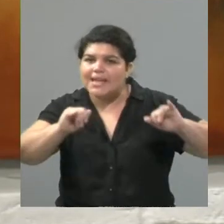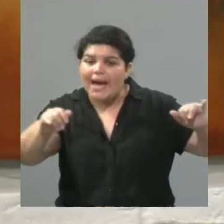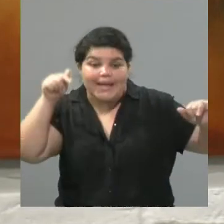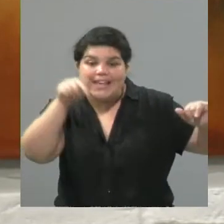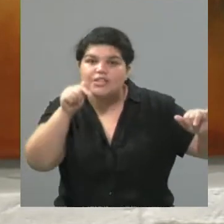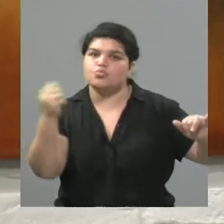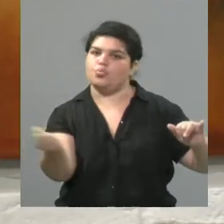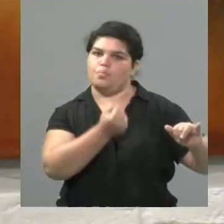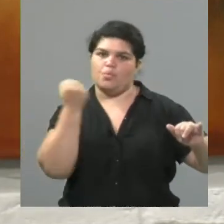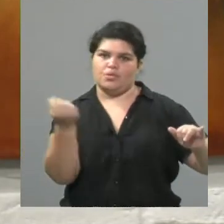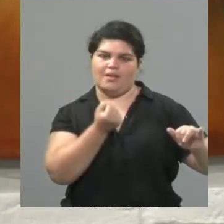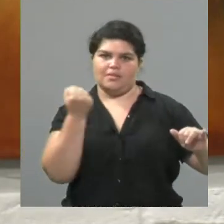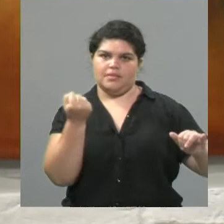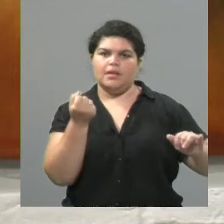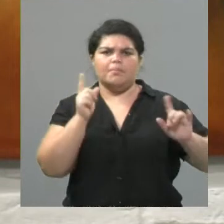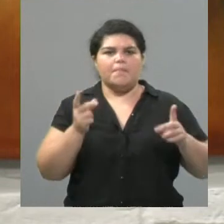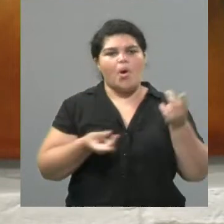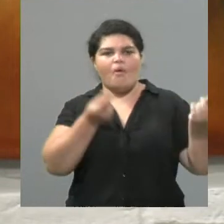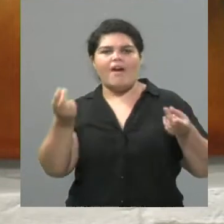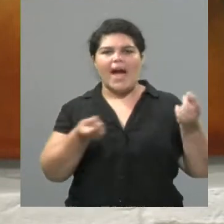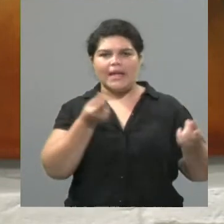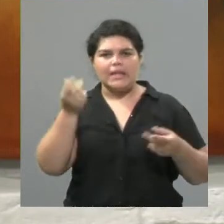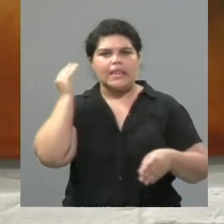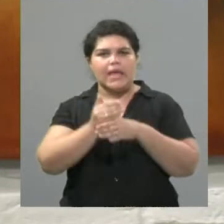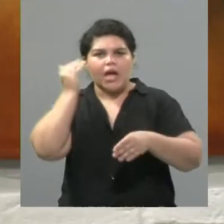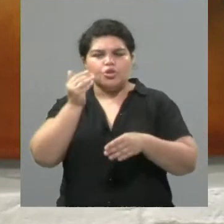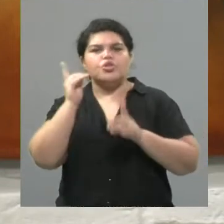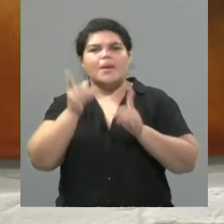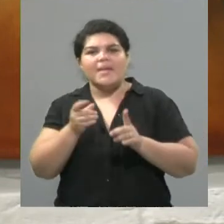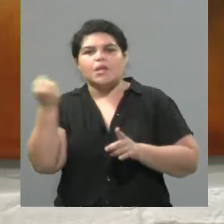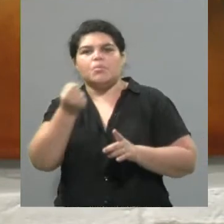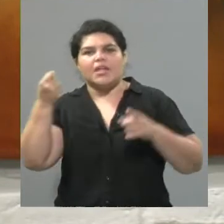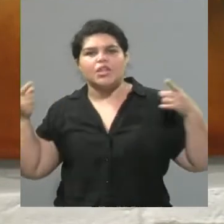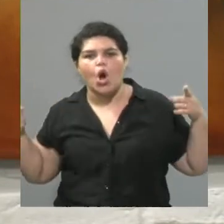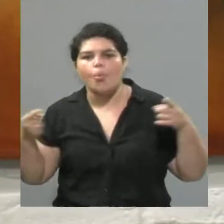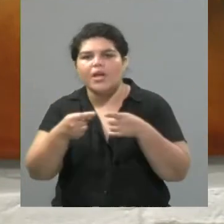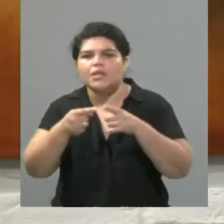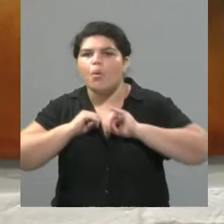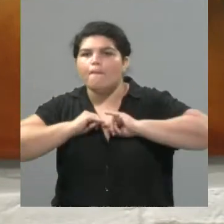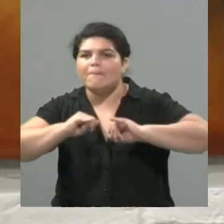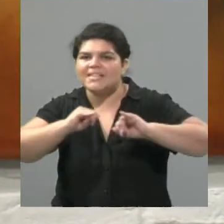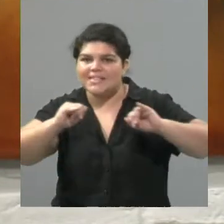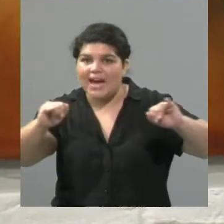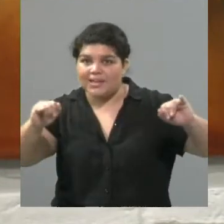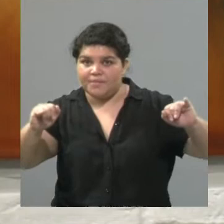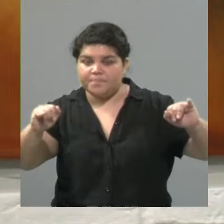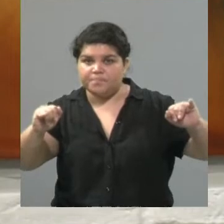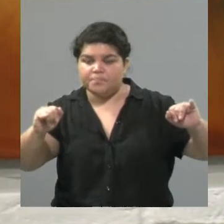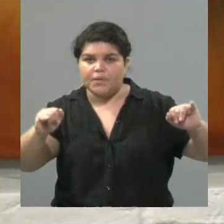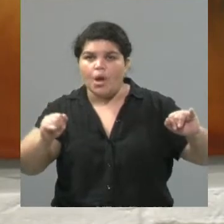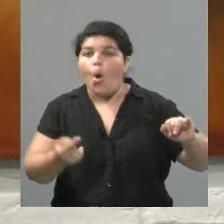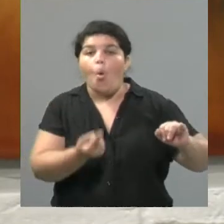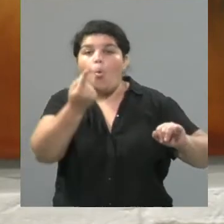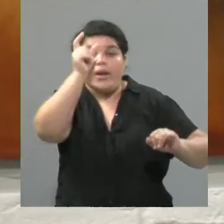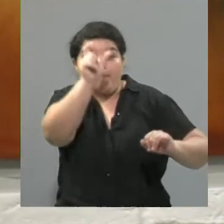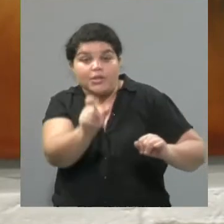lo lindo que puede llegar a ser el baile, ¿no? El espectáculo también, Exacto, sino con un contenido que, aunque sea a una persona, le pueda